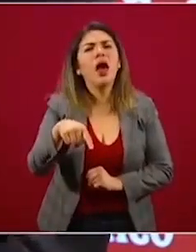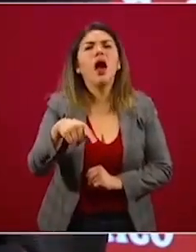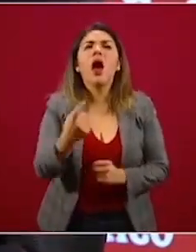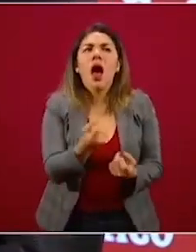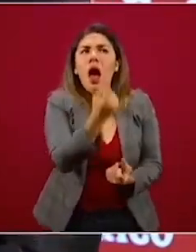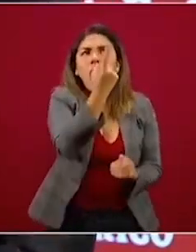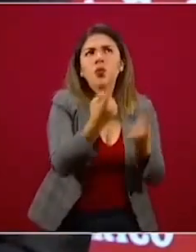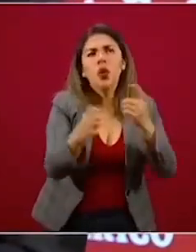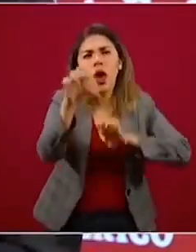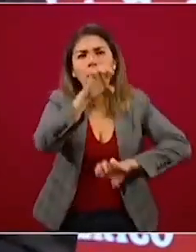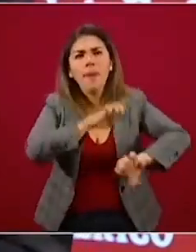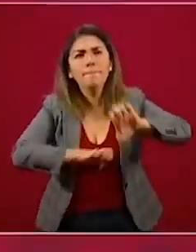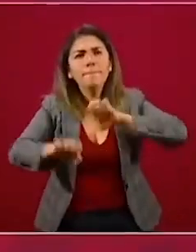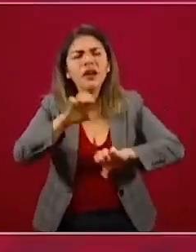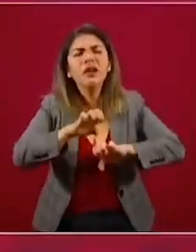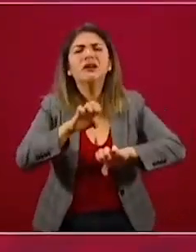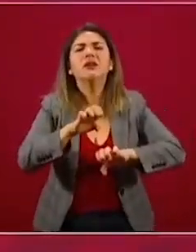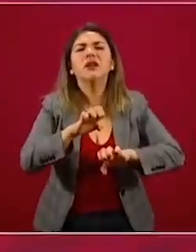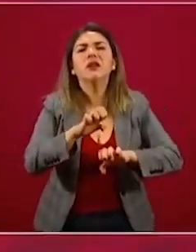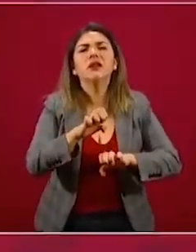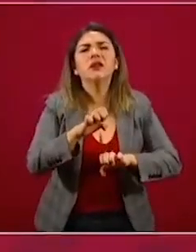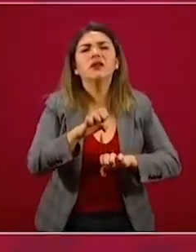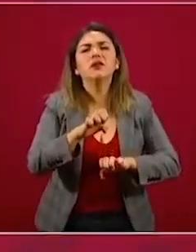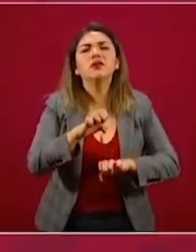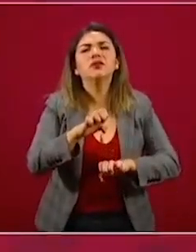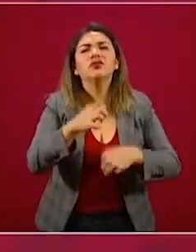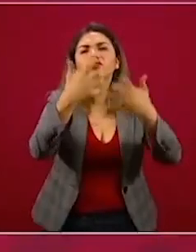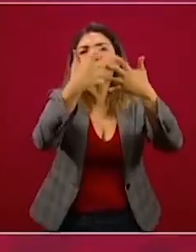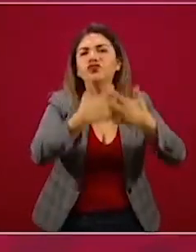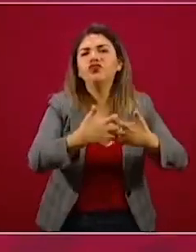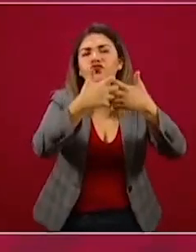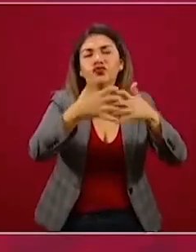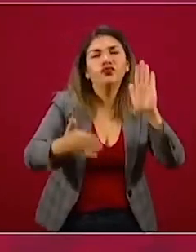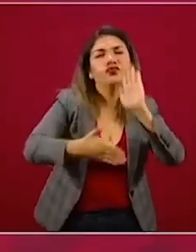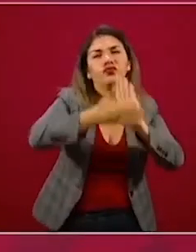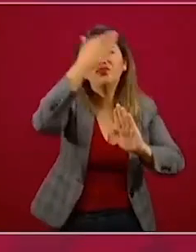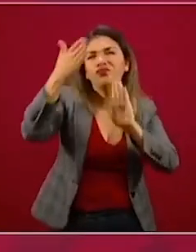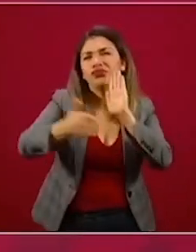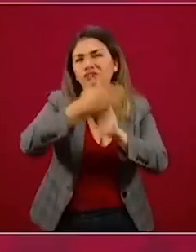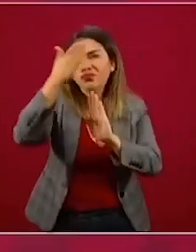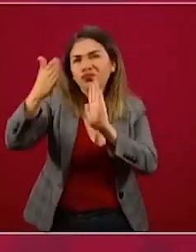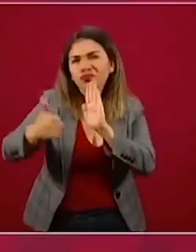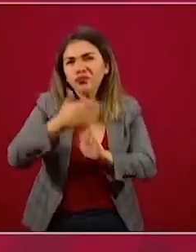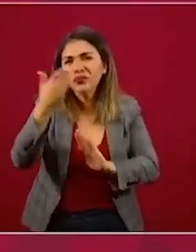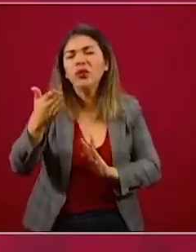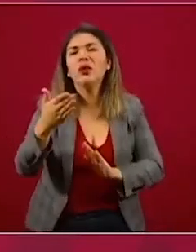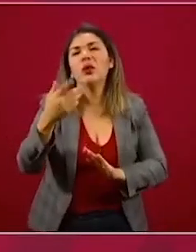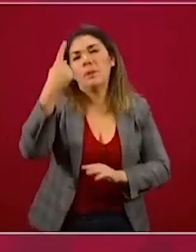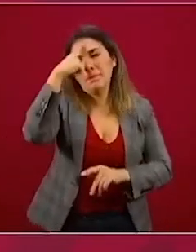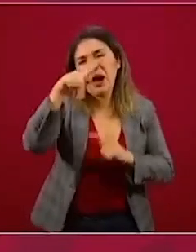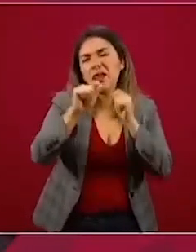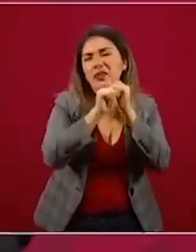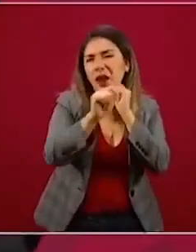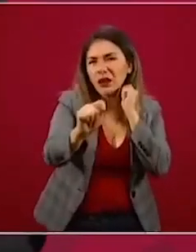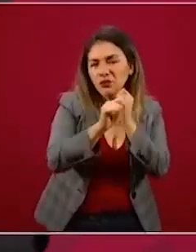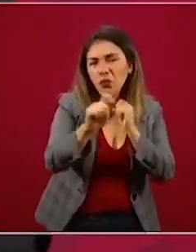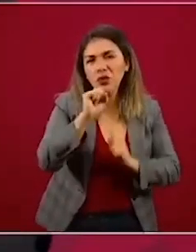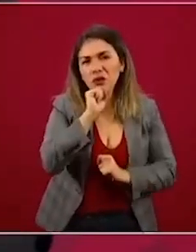de la industria de la construcción, del transporte,